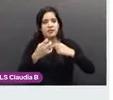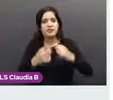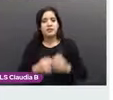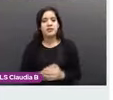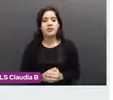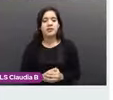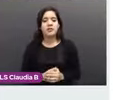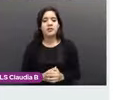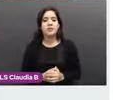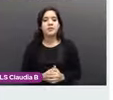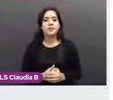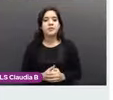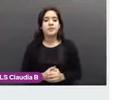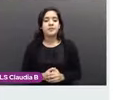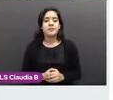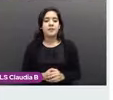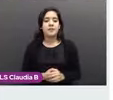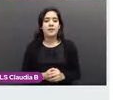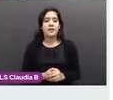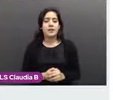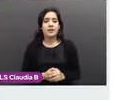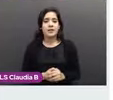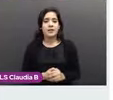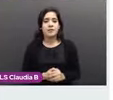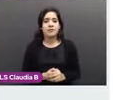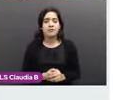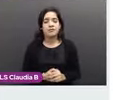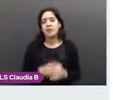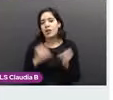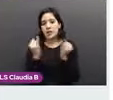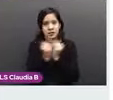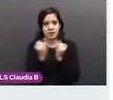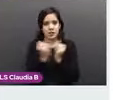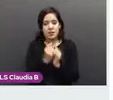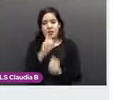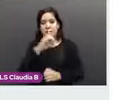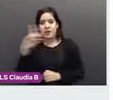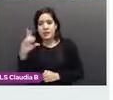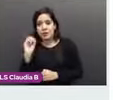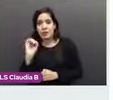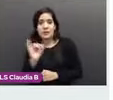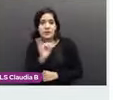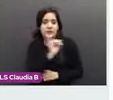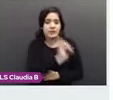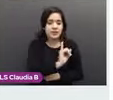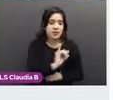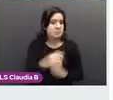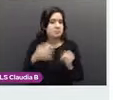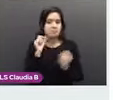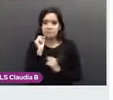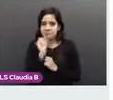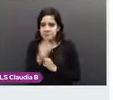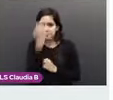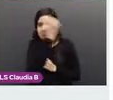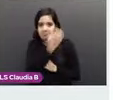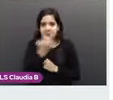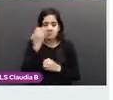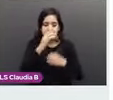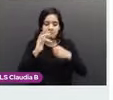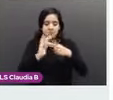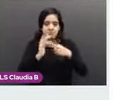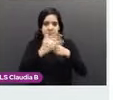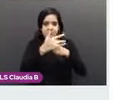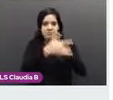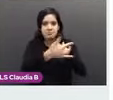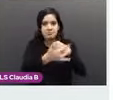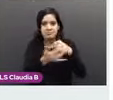Bueno, para la mama derecha o izquierda es lo mismo. Cambiamos de mano. Con la mano derecha vamos a poner una manita atrás del cuello y tocar